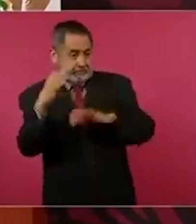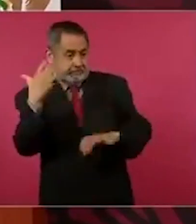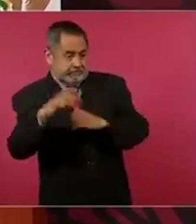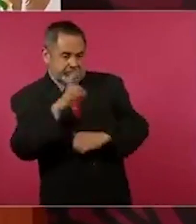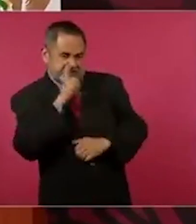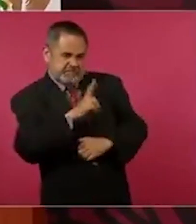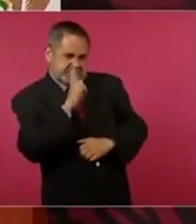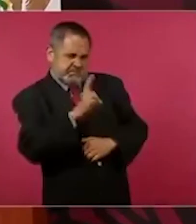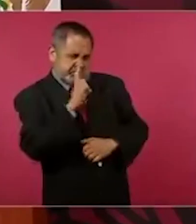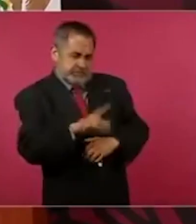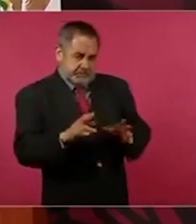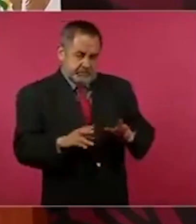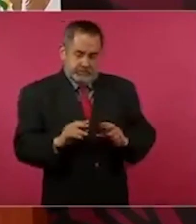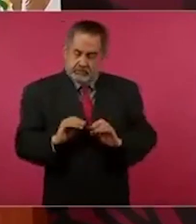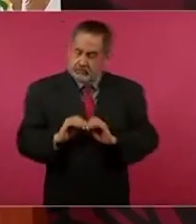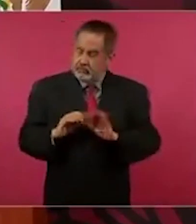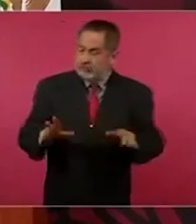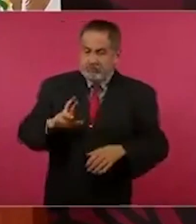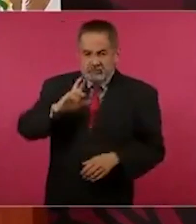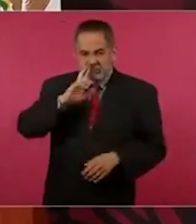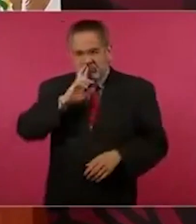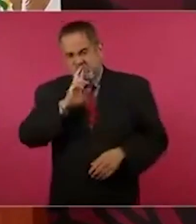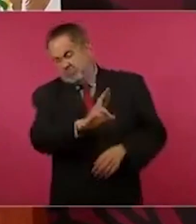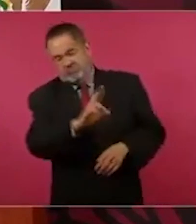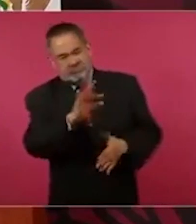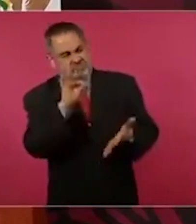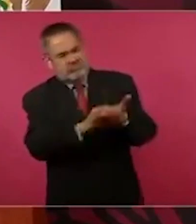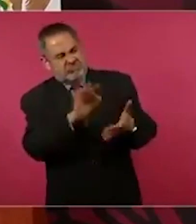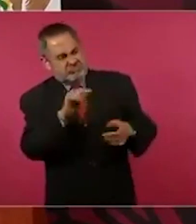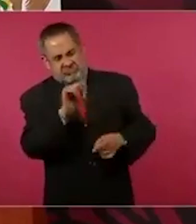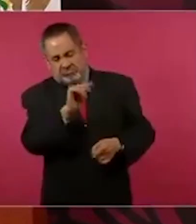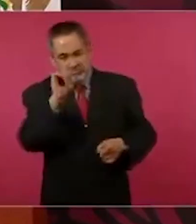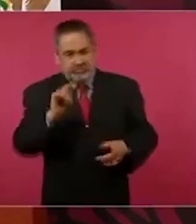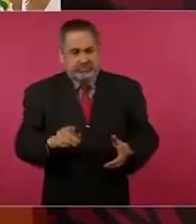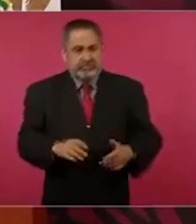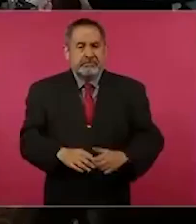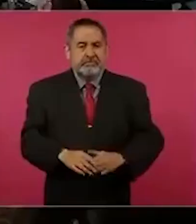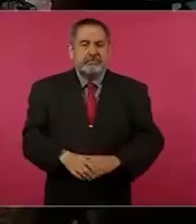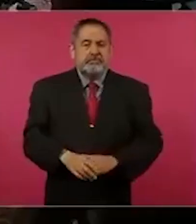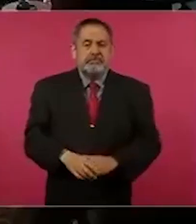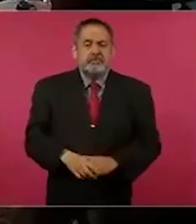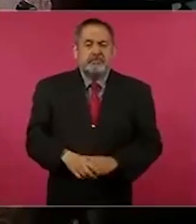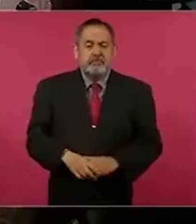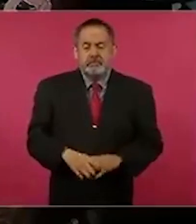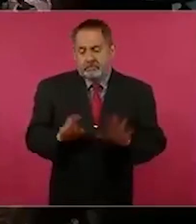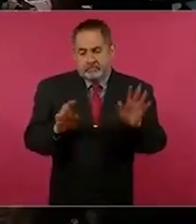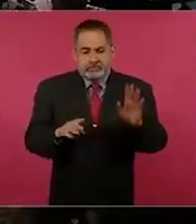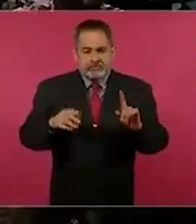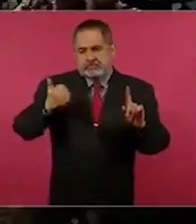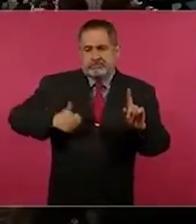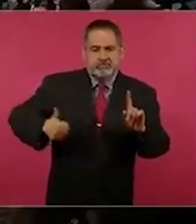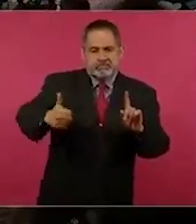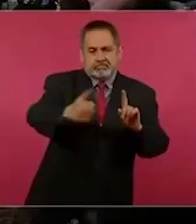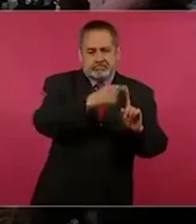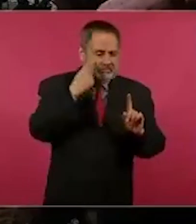brillantes, cada quien que haga